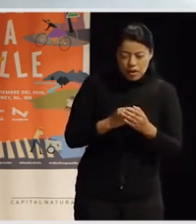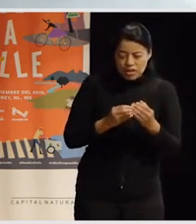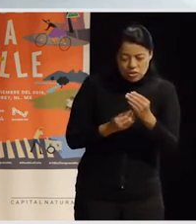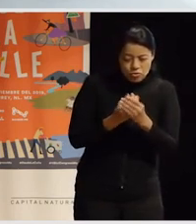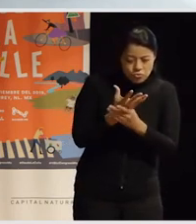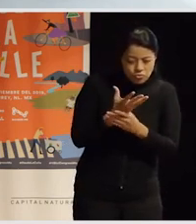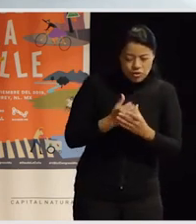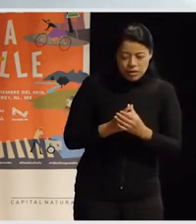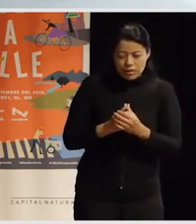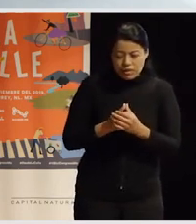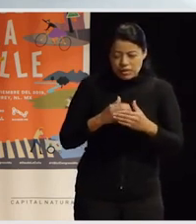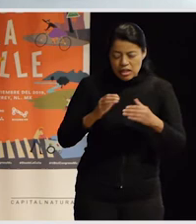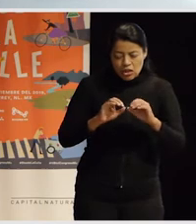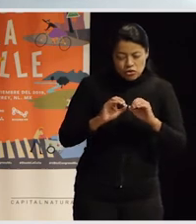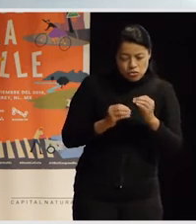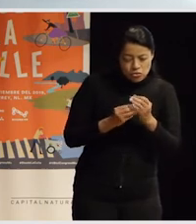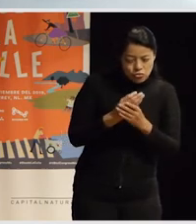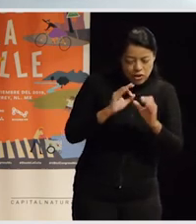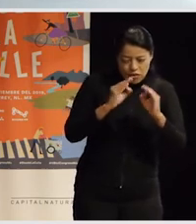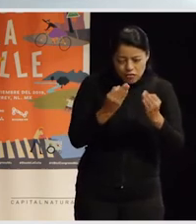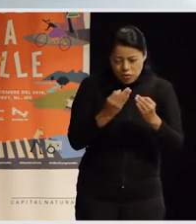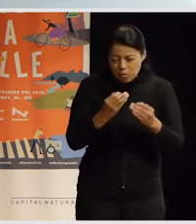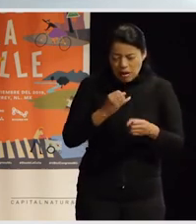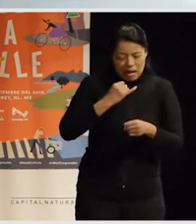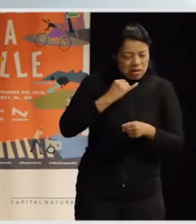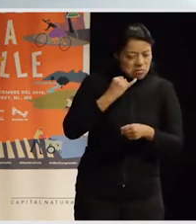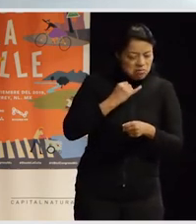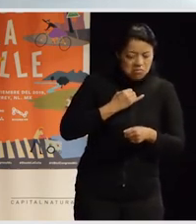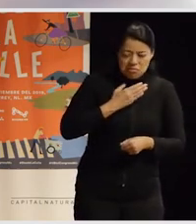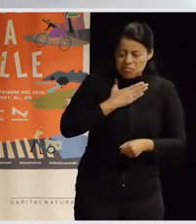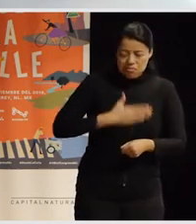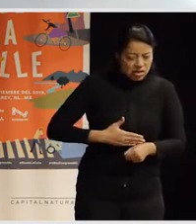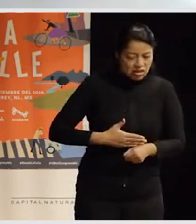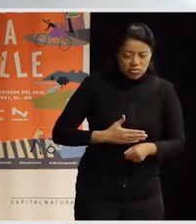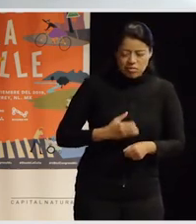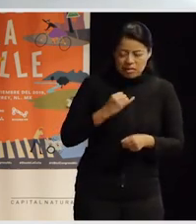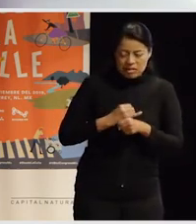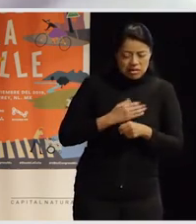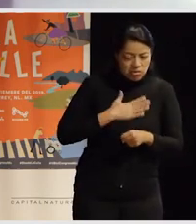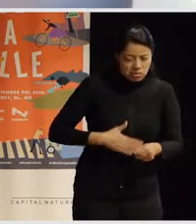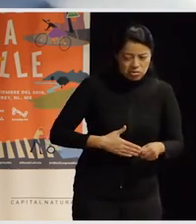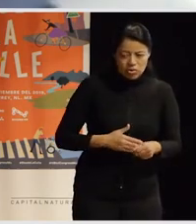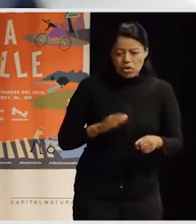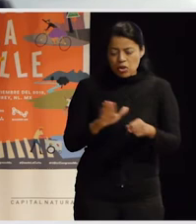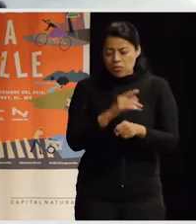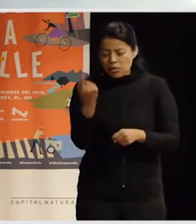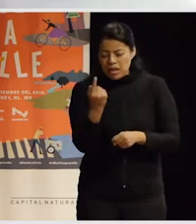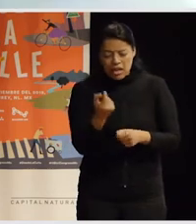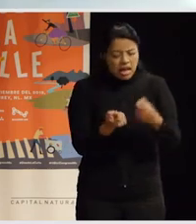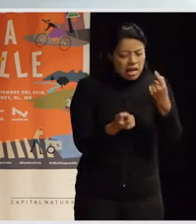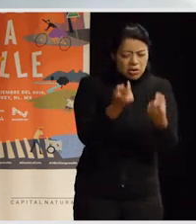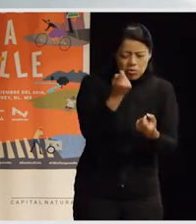salvaje, que es un modelo que es injusto para una mayoría de la población donde cada vez hay más gente muy privilegiada cuando, ¿no?, unos poquitos muy